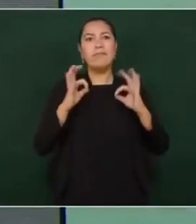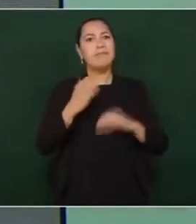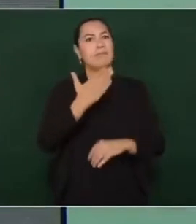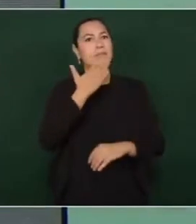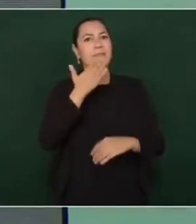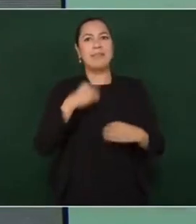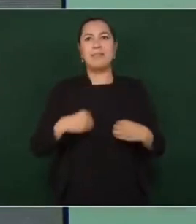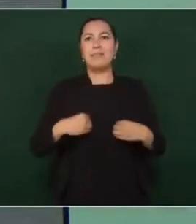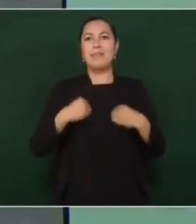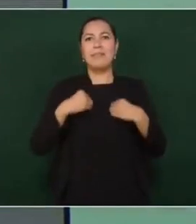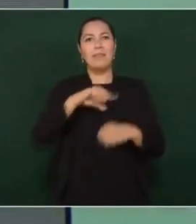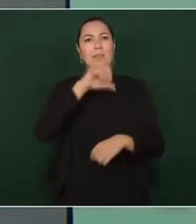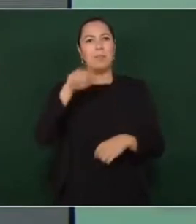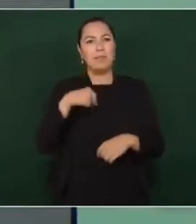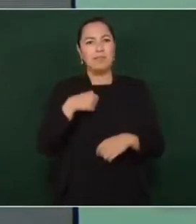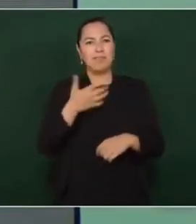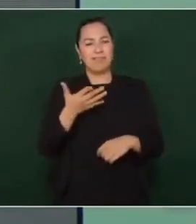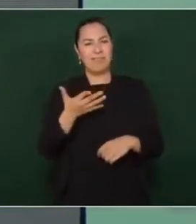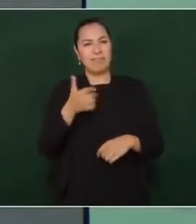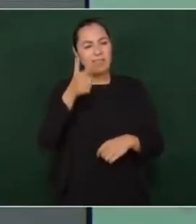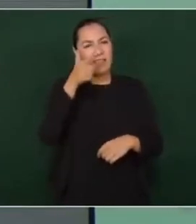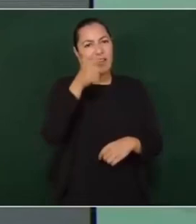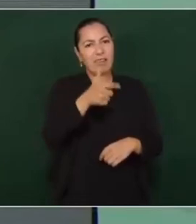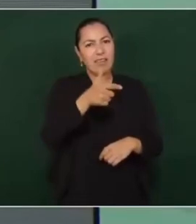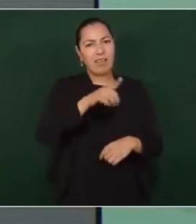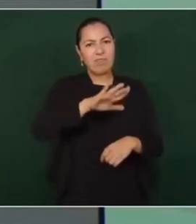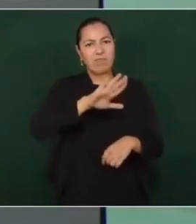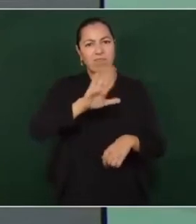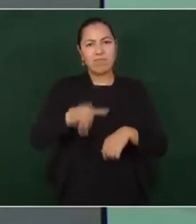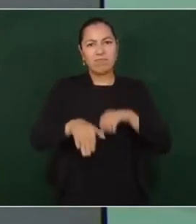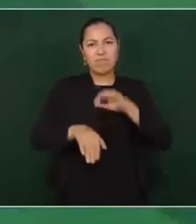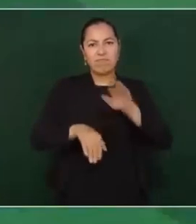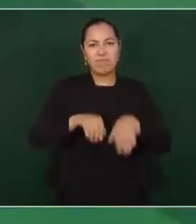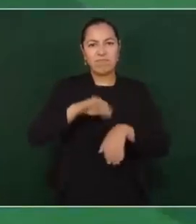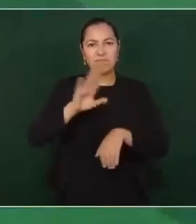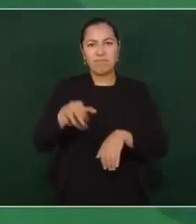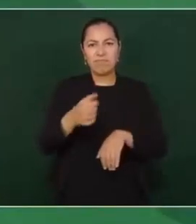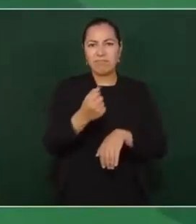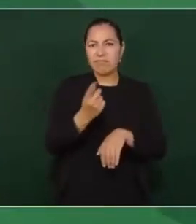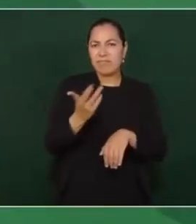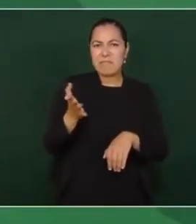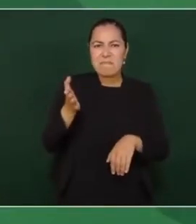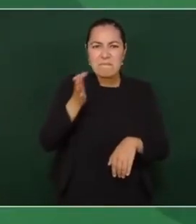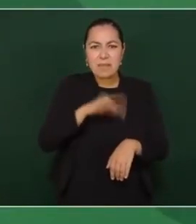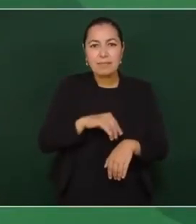pues todo eso es parte de la campaña que estamos haciendo